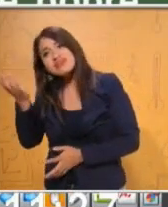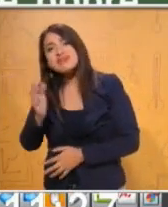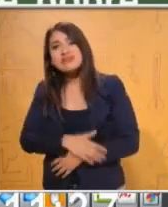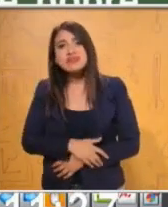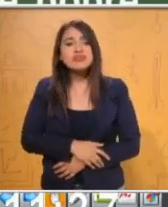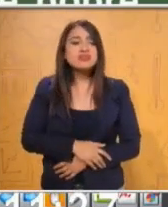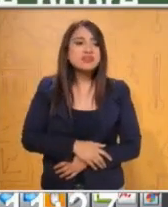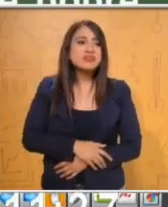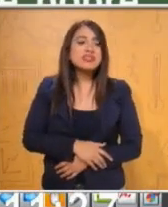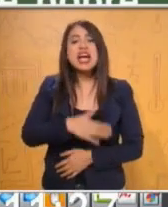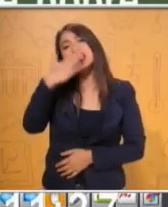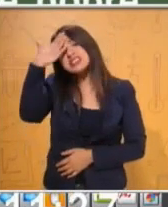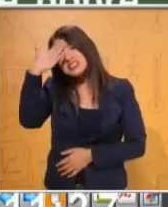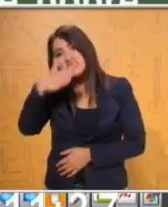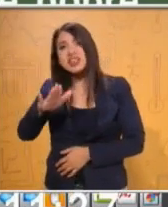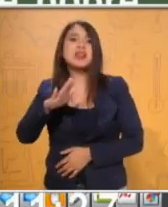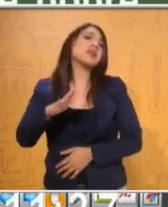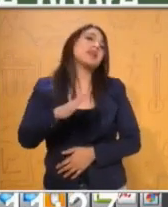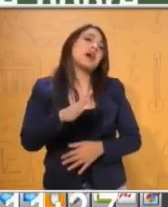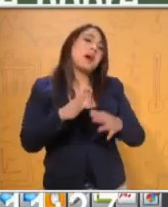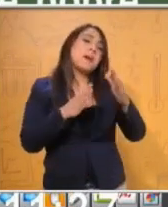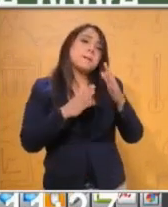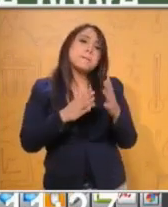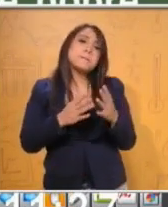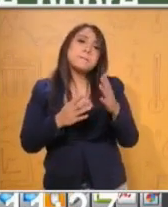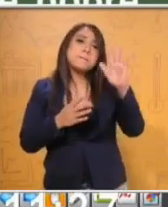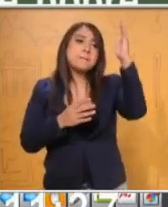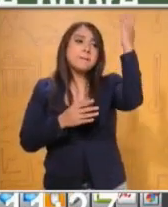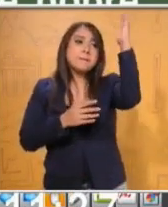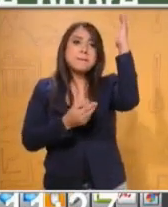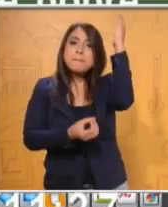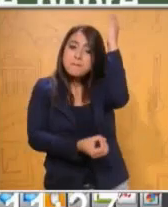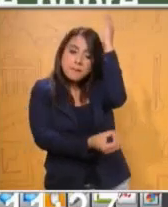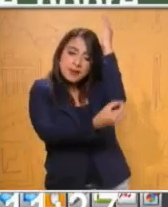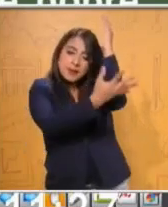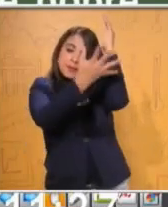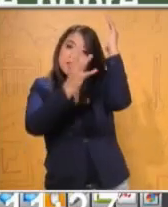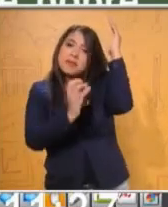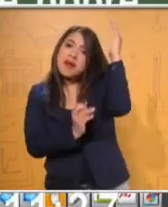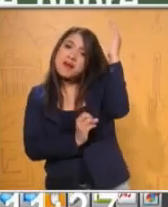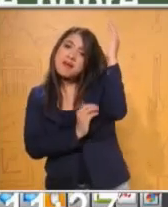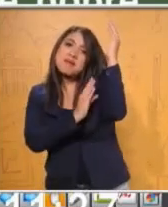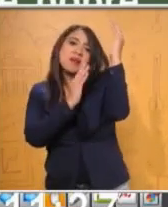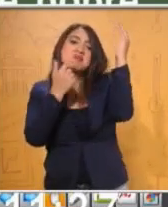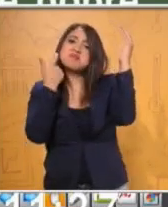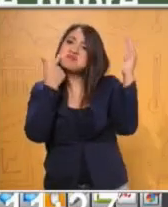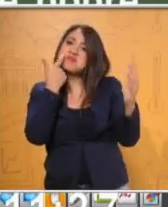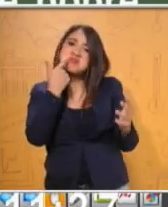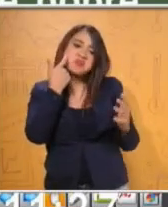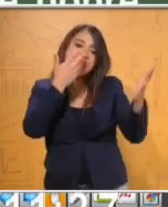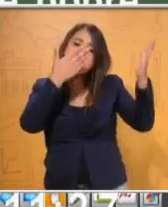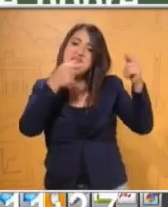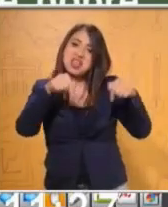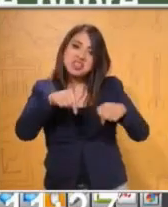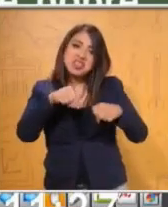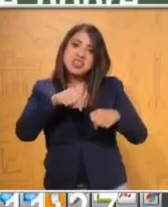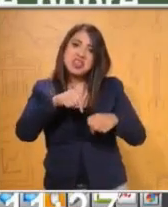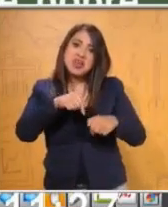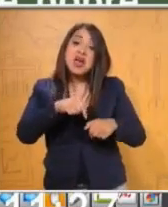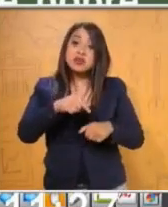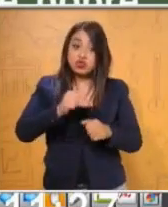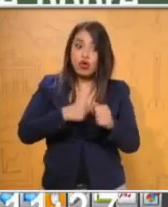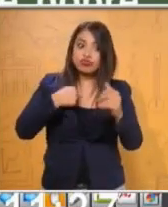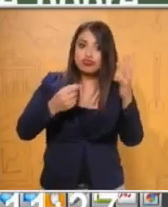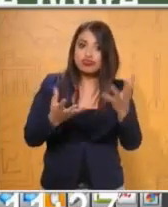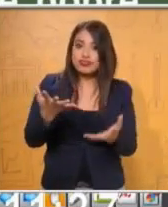primavera no quiere venir hasta aquí. Subiré a ese pobre niñito al árbol y después voy a tirar el muro. Pero, desde